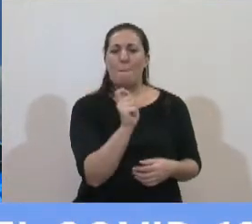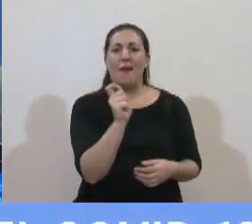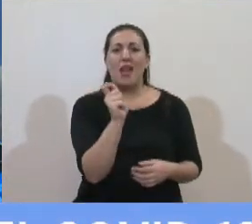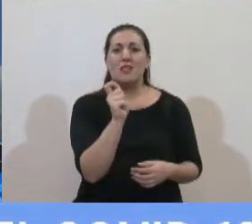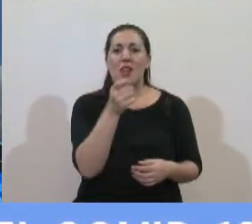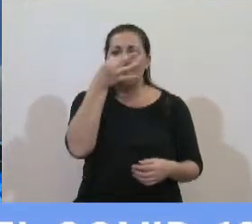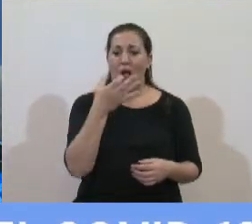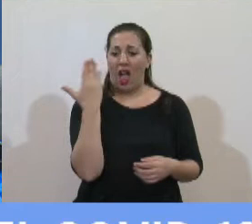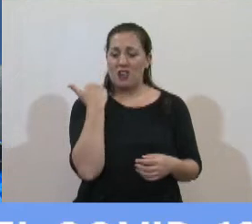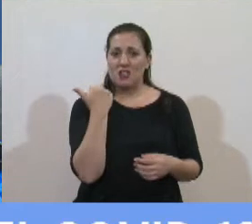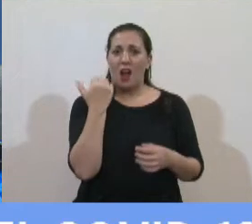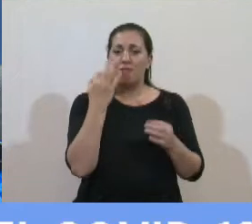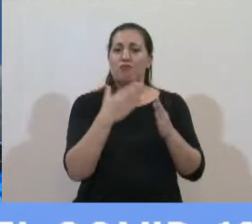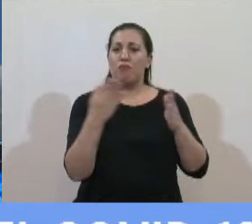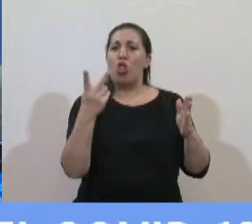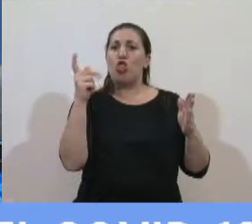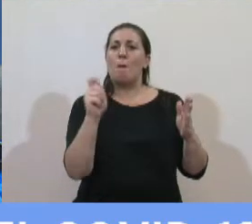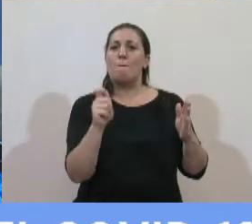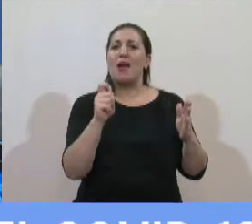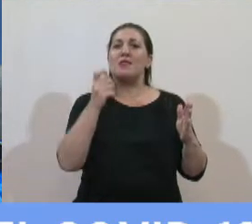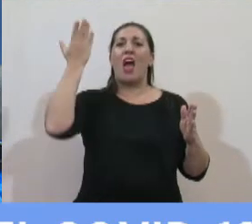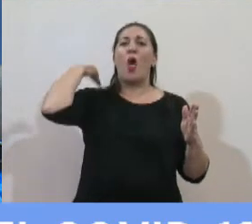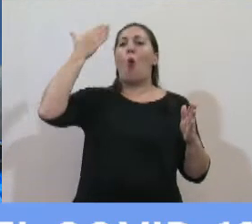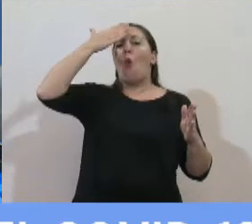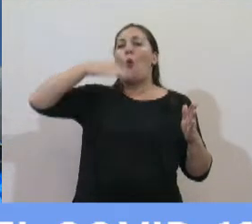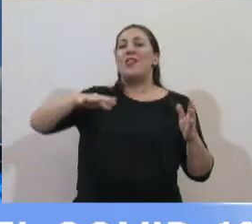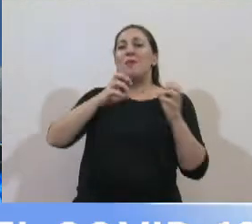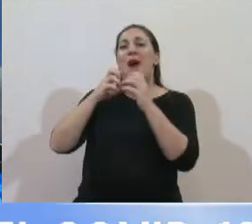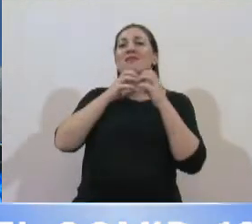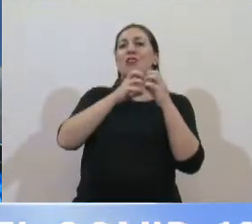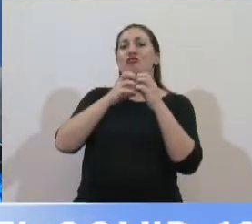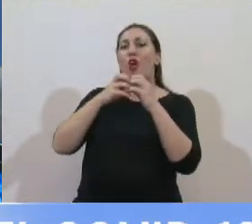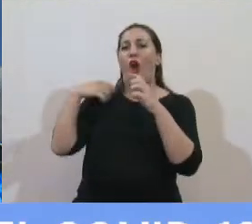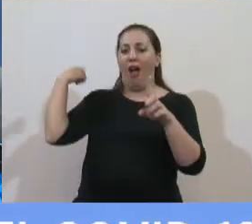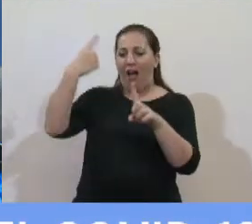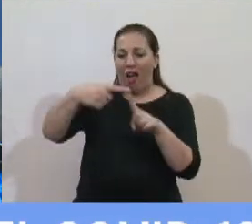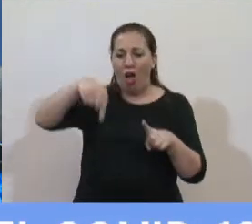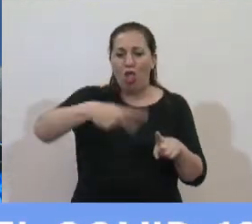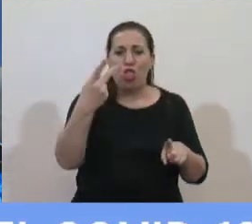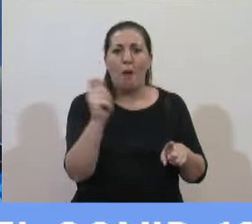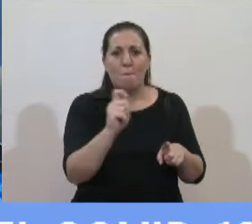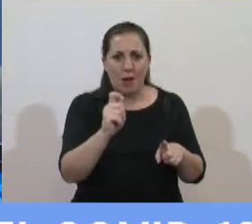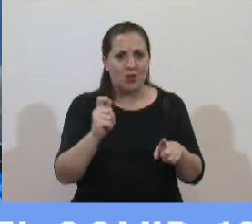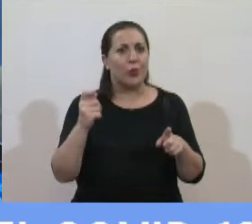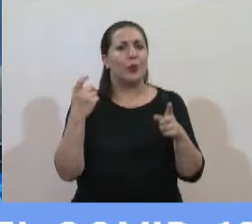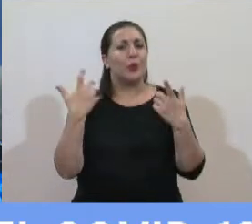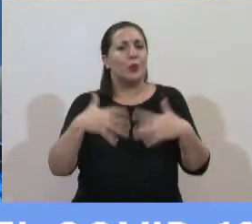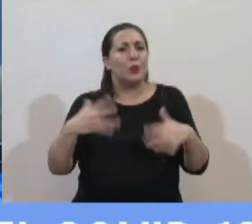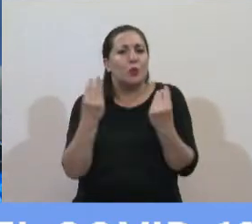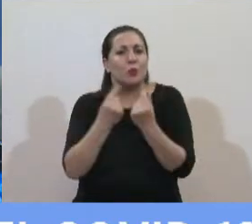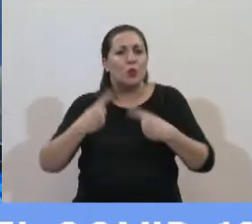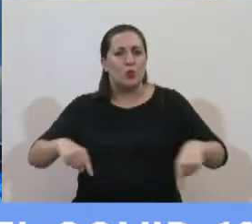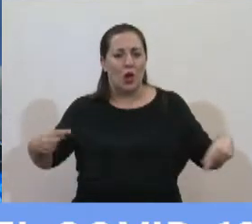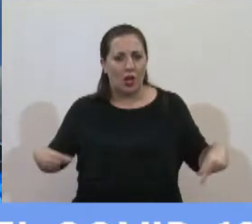sesión del Congreso de la Nación dos meses de la última sesión del Senado y vaya si pasaron cosas una